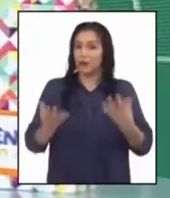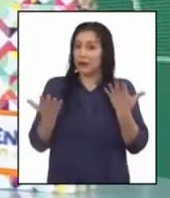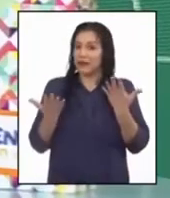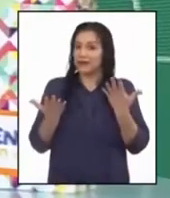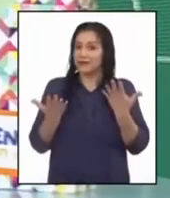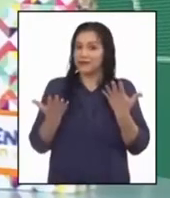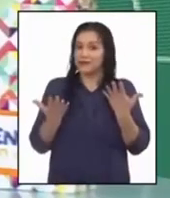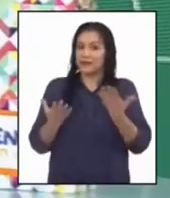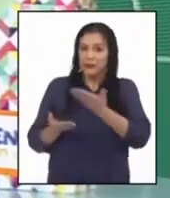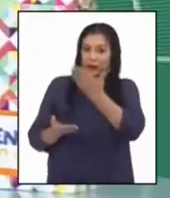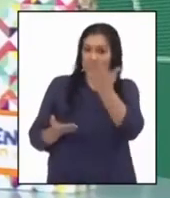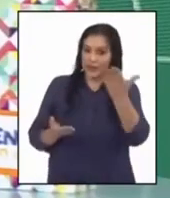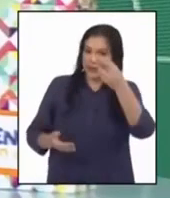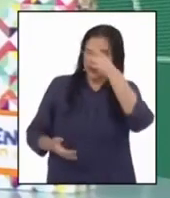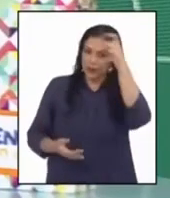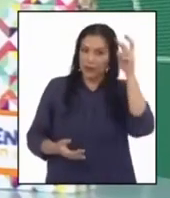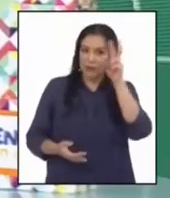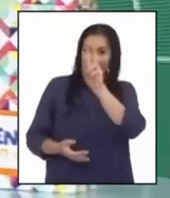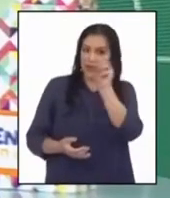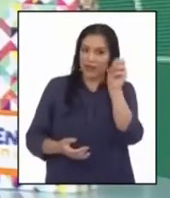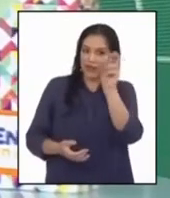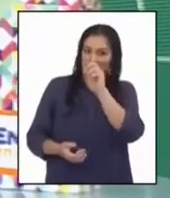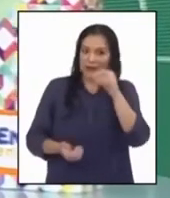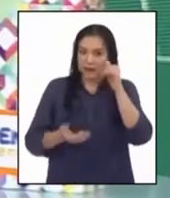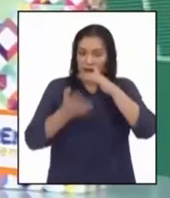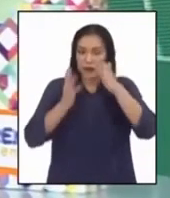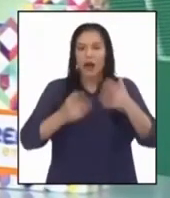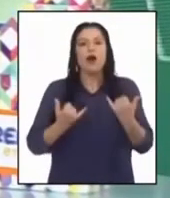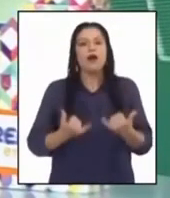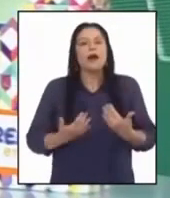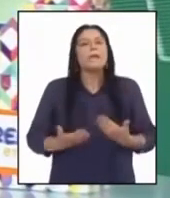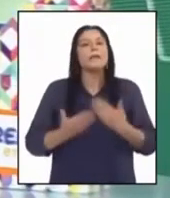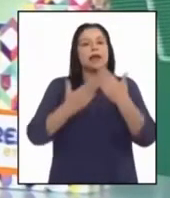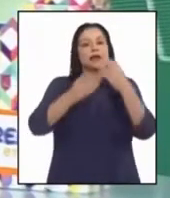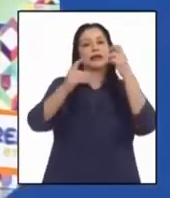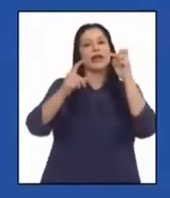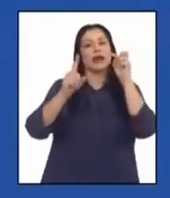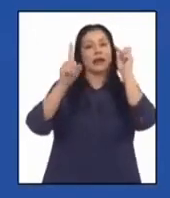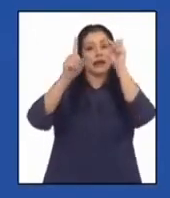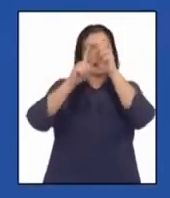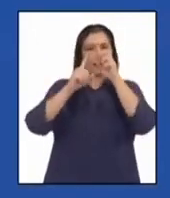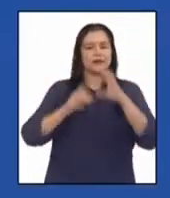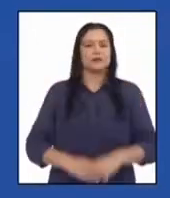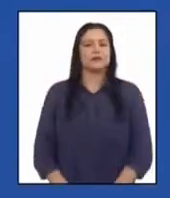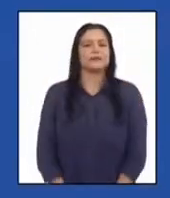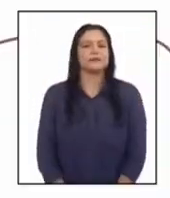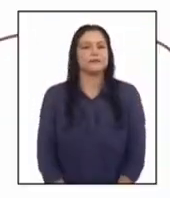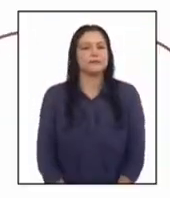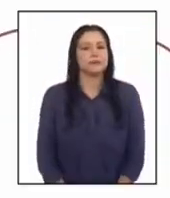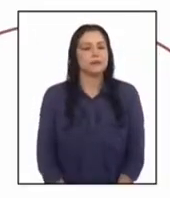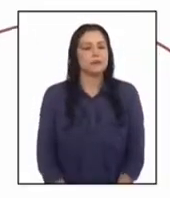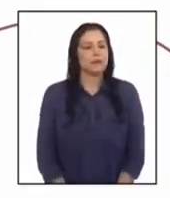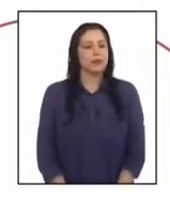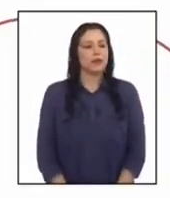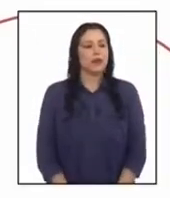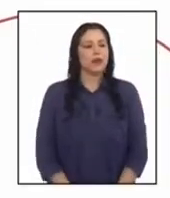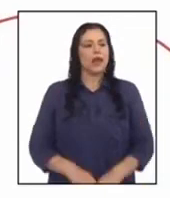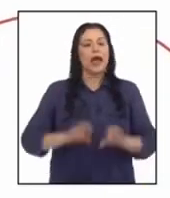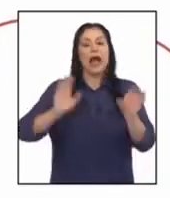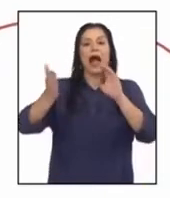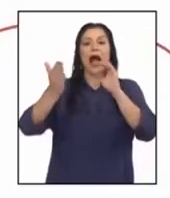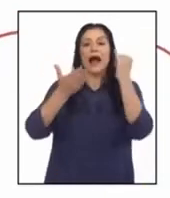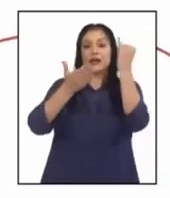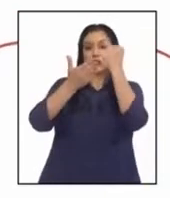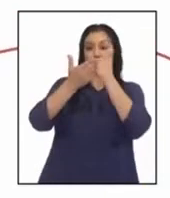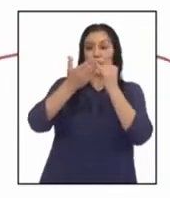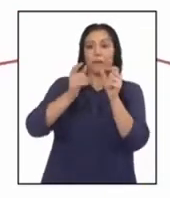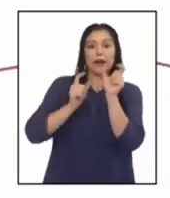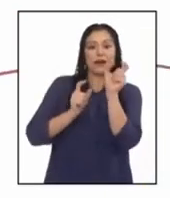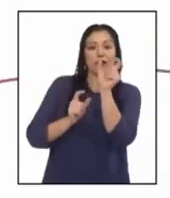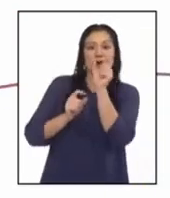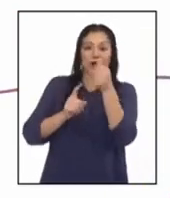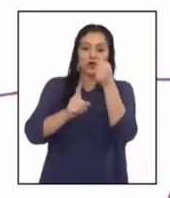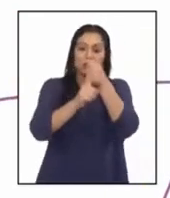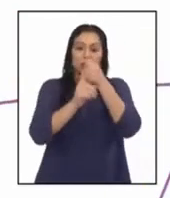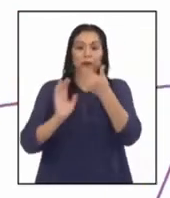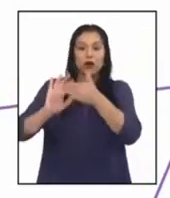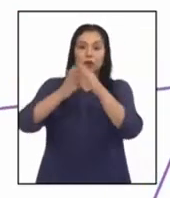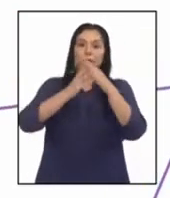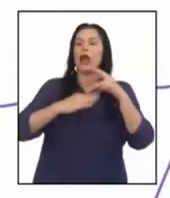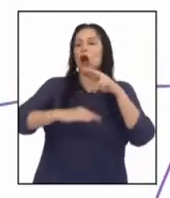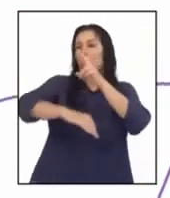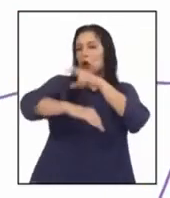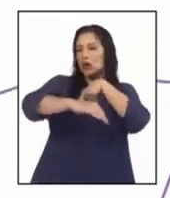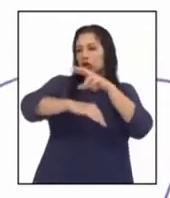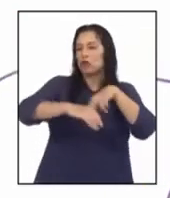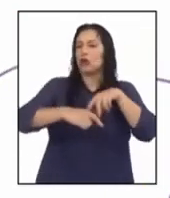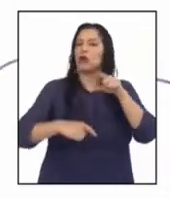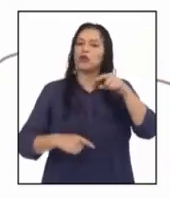Muy bien, mi gente de la Promo 2020, toca plantear el reto que dice así. Elabora un plano a escala de tu comunidad o de tu